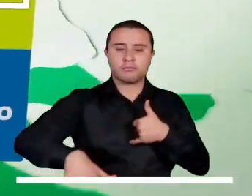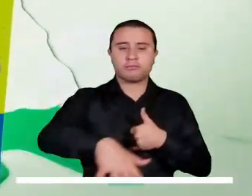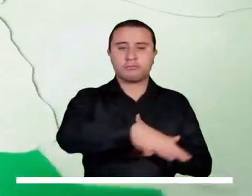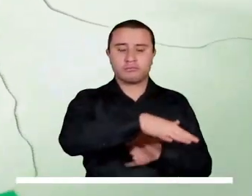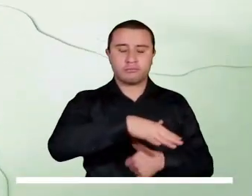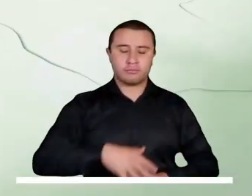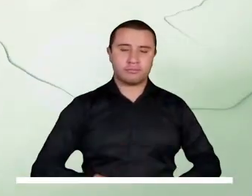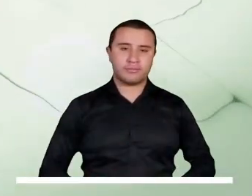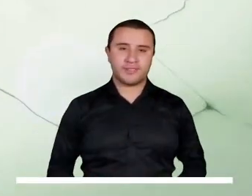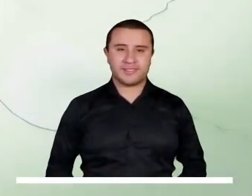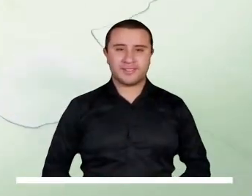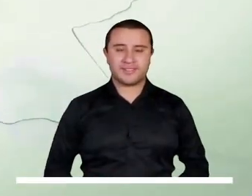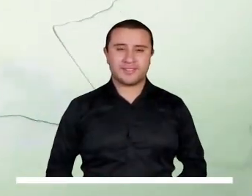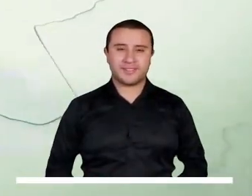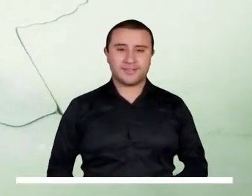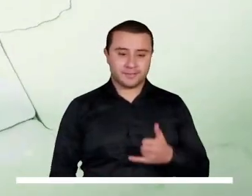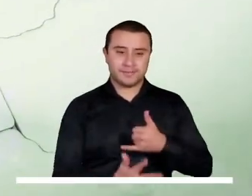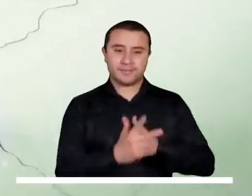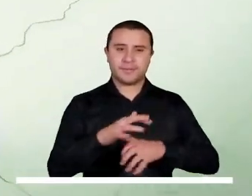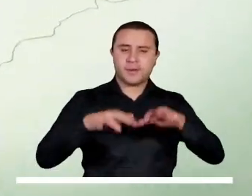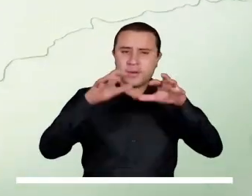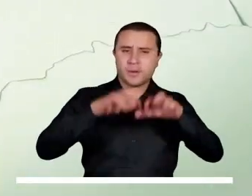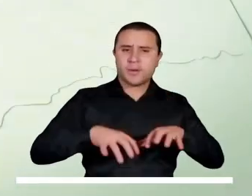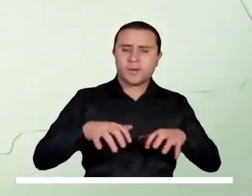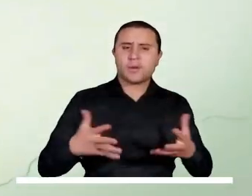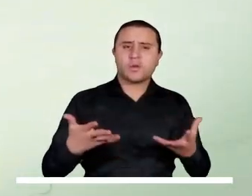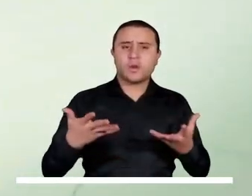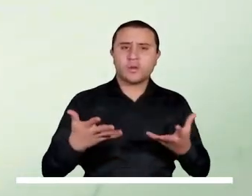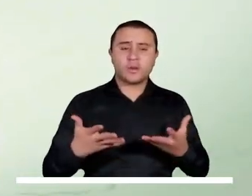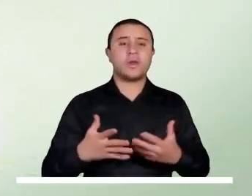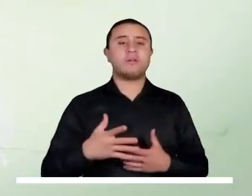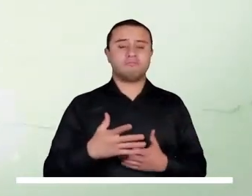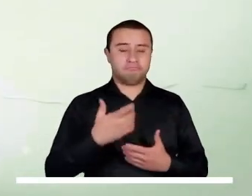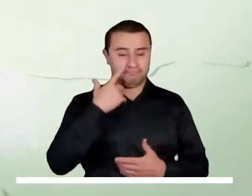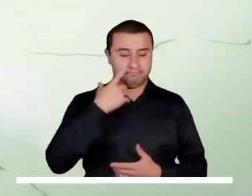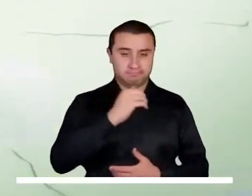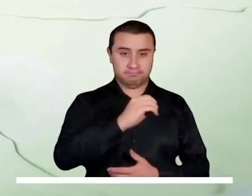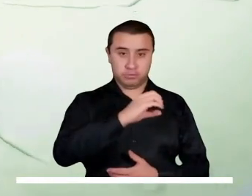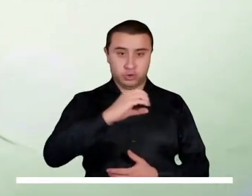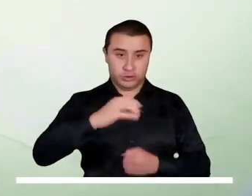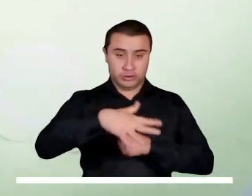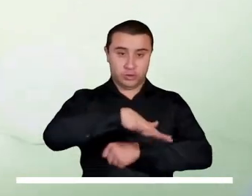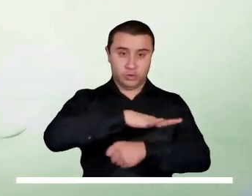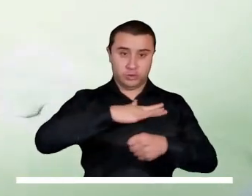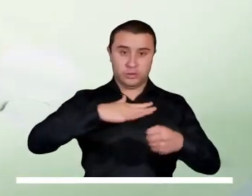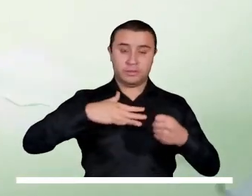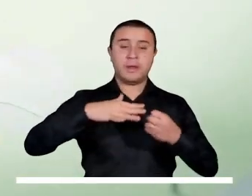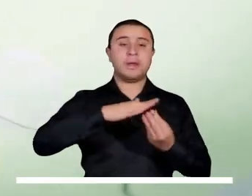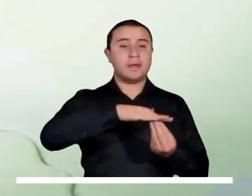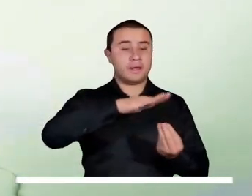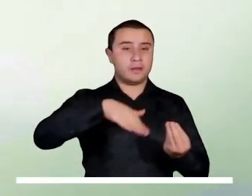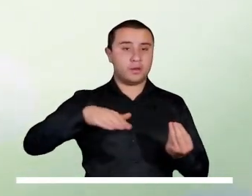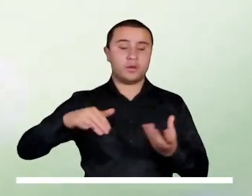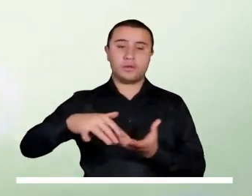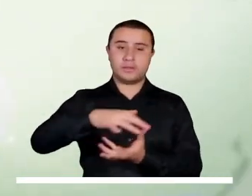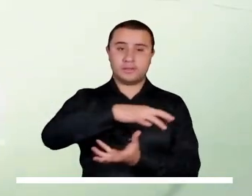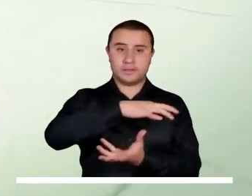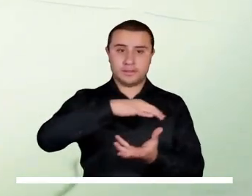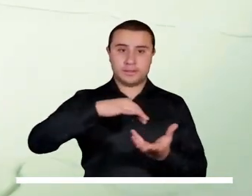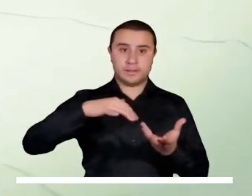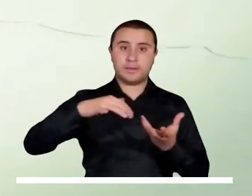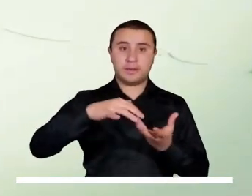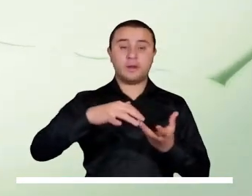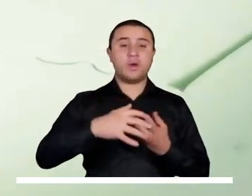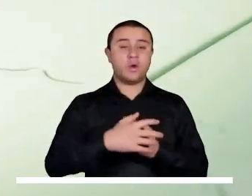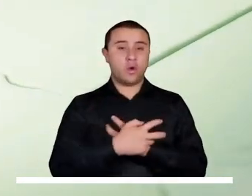departamentos de la región. Las precipitaciones de los Andes se esperan en el occidente de los departamentos de Cundinamarca,